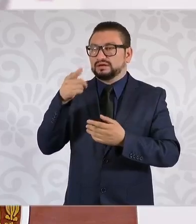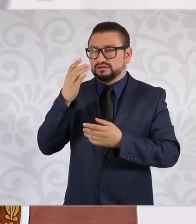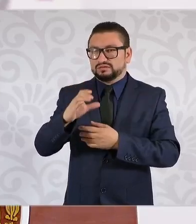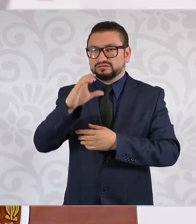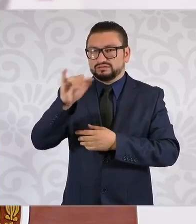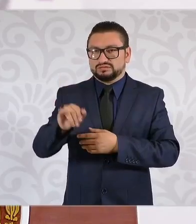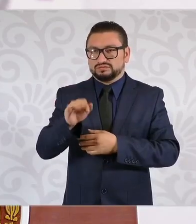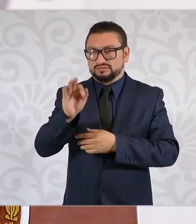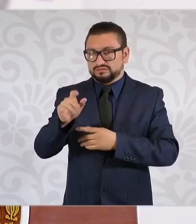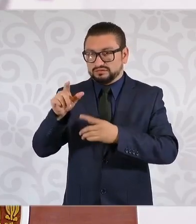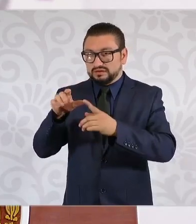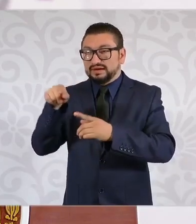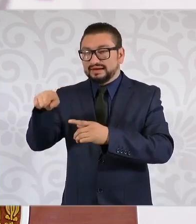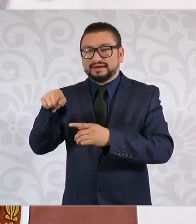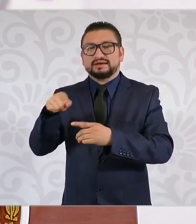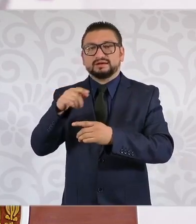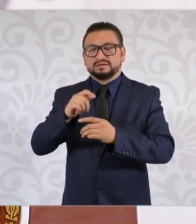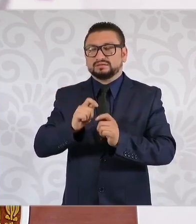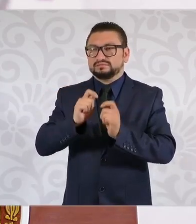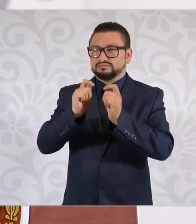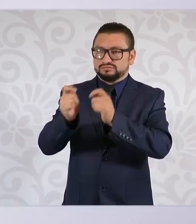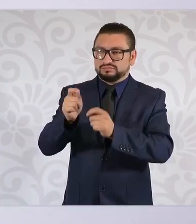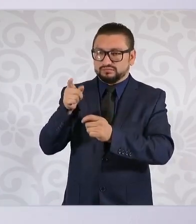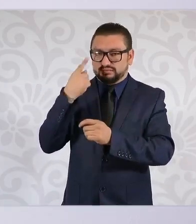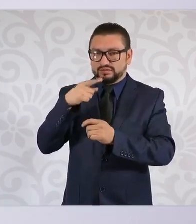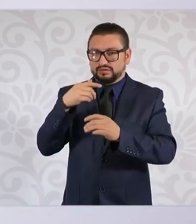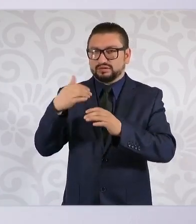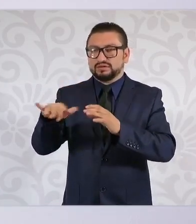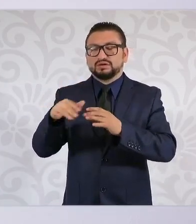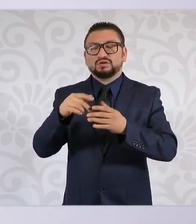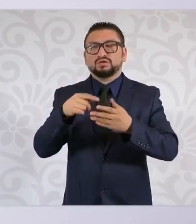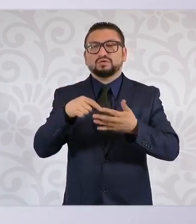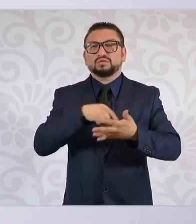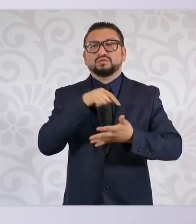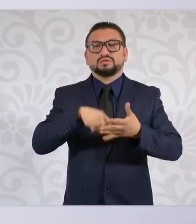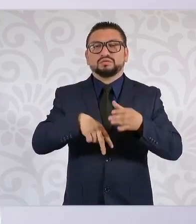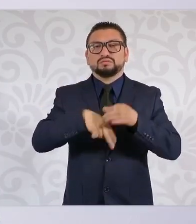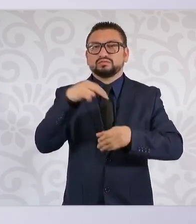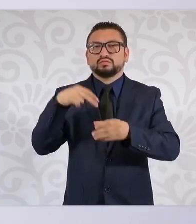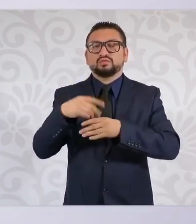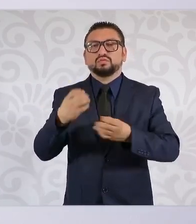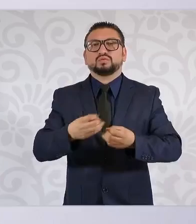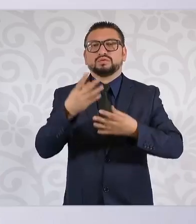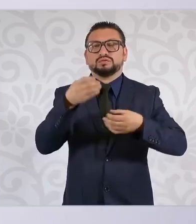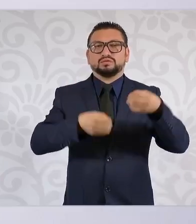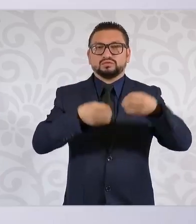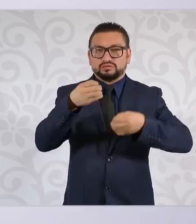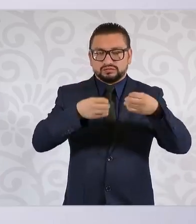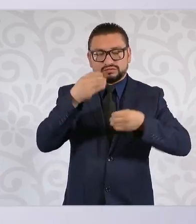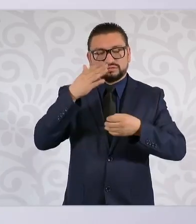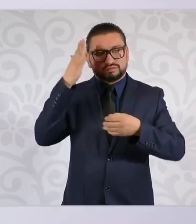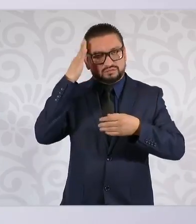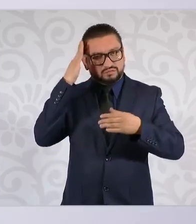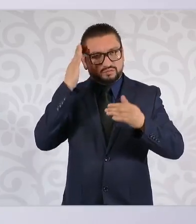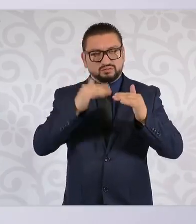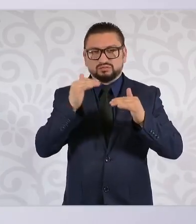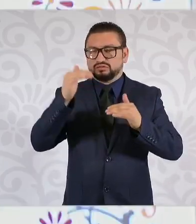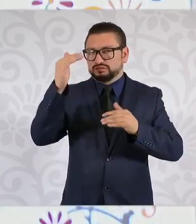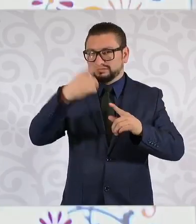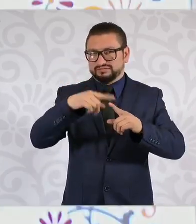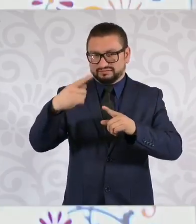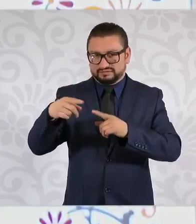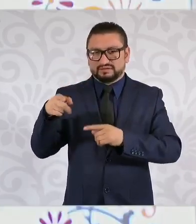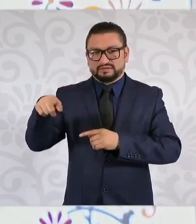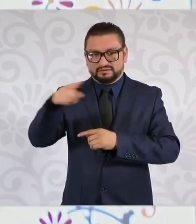Judicatura para enviar las vacantes, el número de jueces, magistrados y ministros,